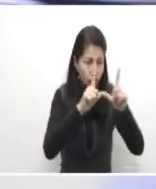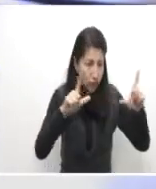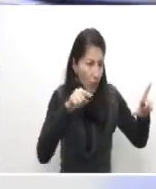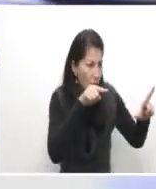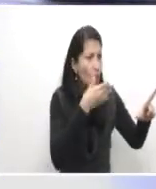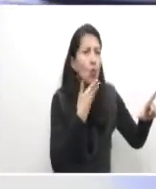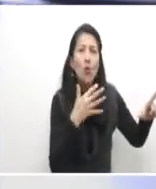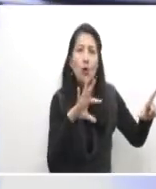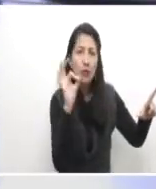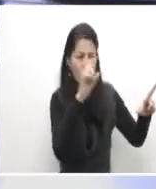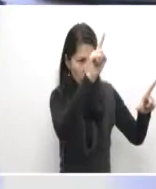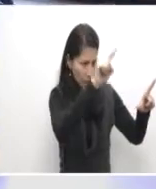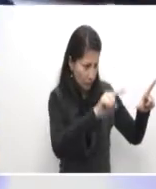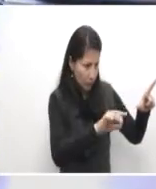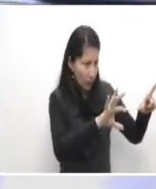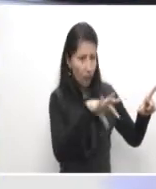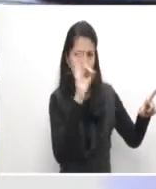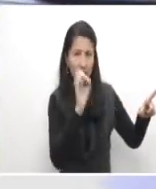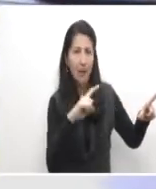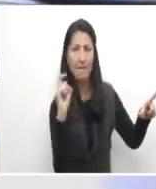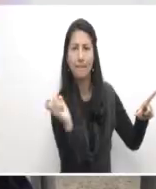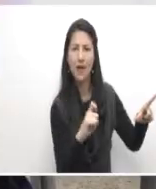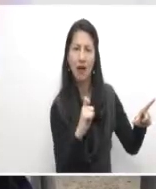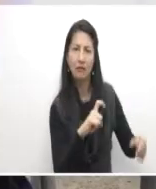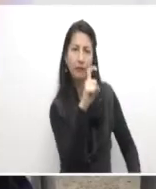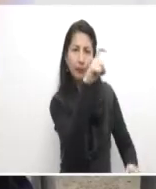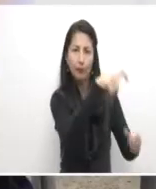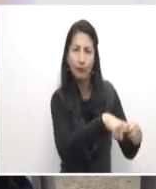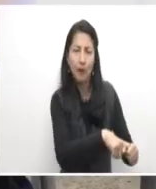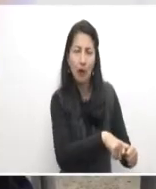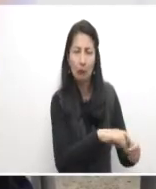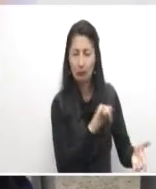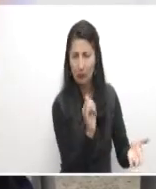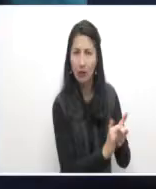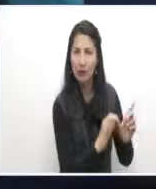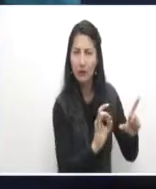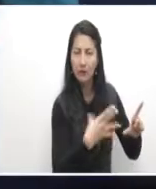formación que quieren adelantar y hacen su inscripción completamente en línea. www